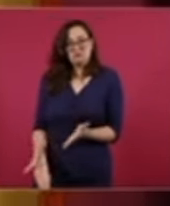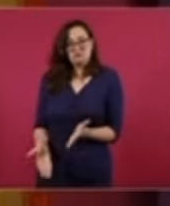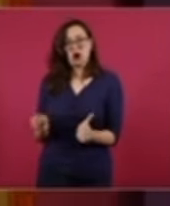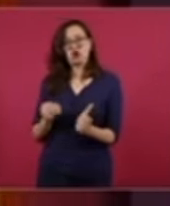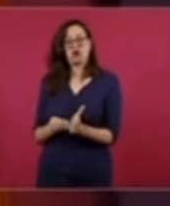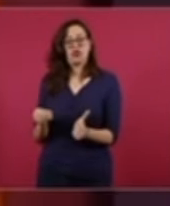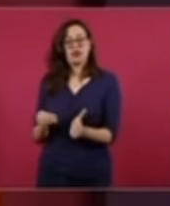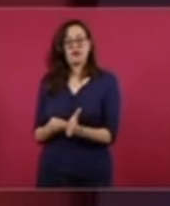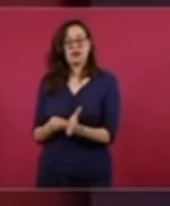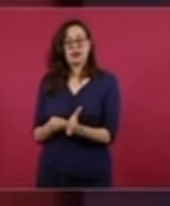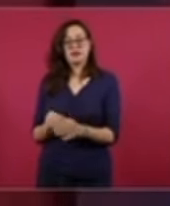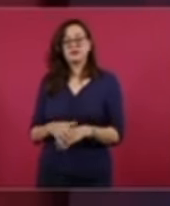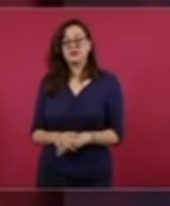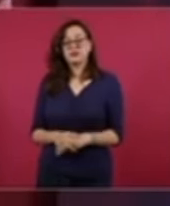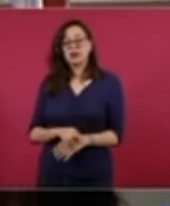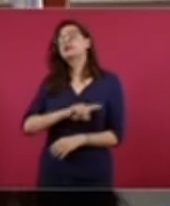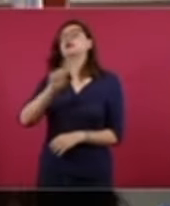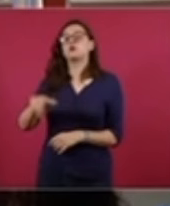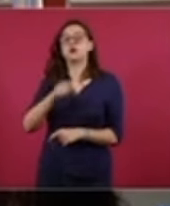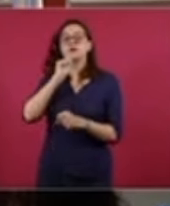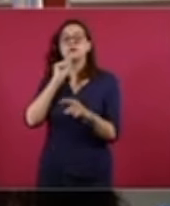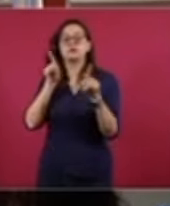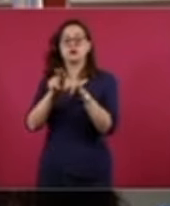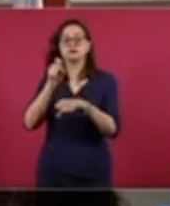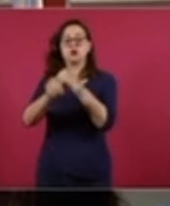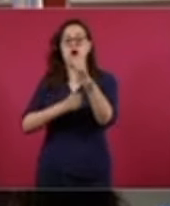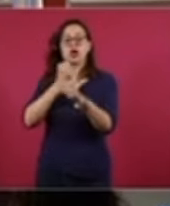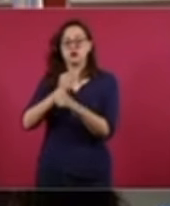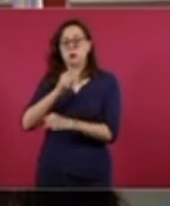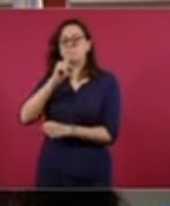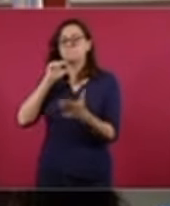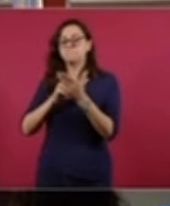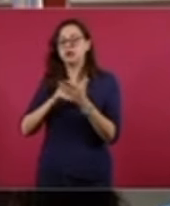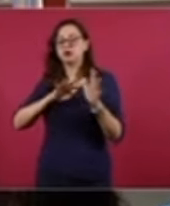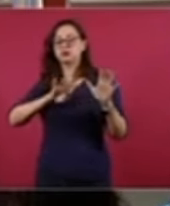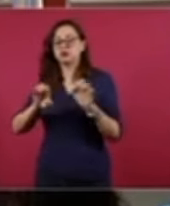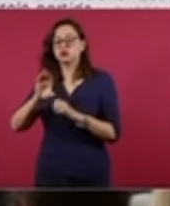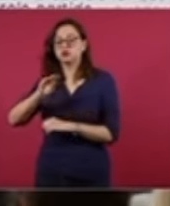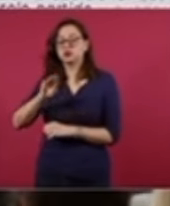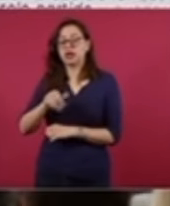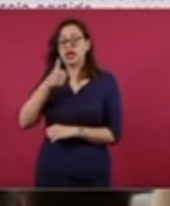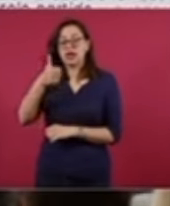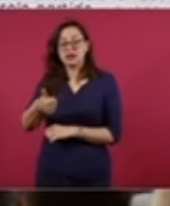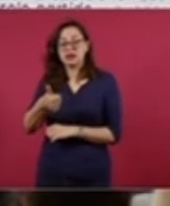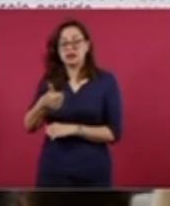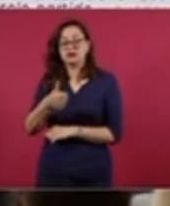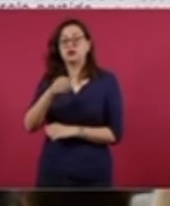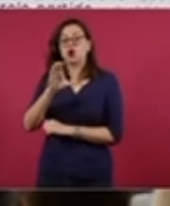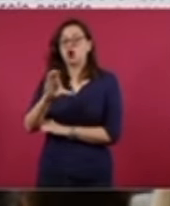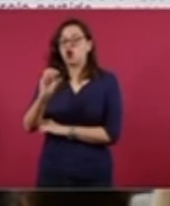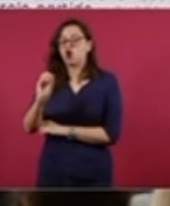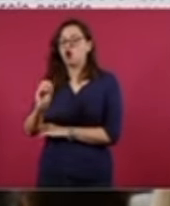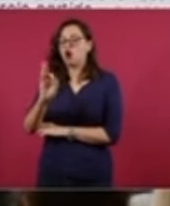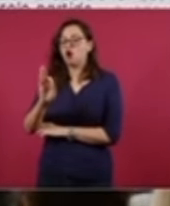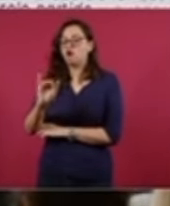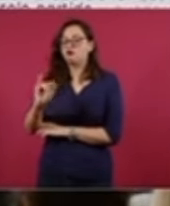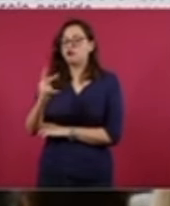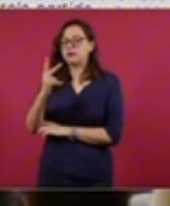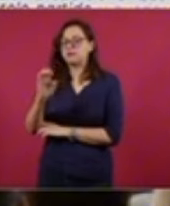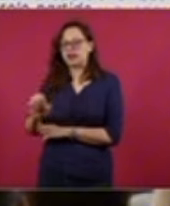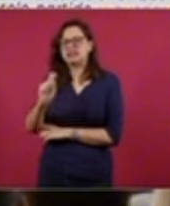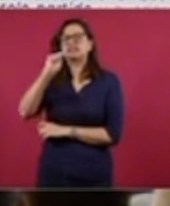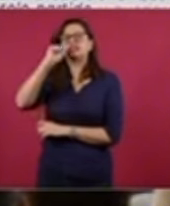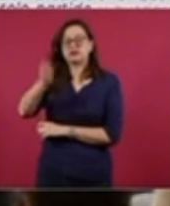igual en el 96, se reformó también el COFIPE, es decir, el Código Federal de